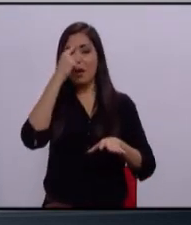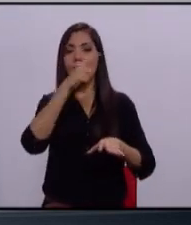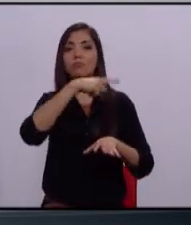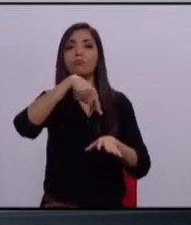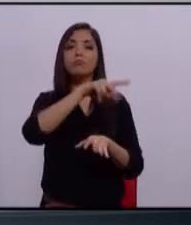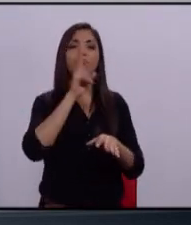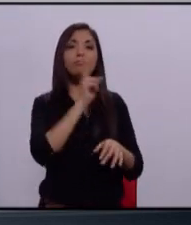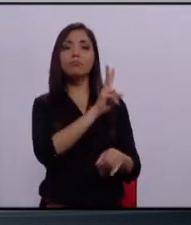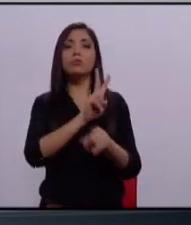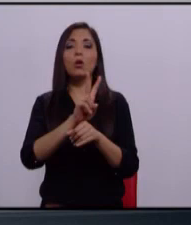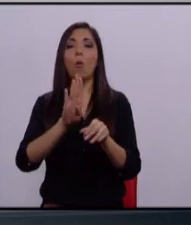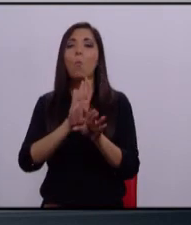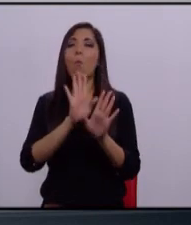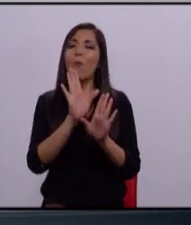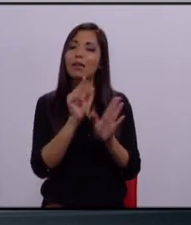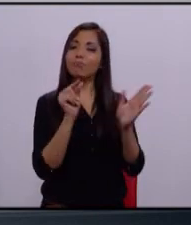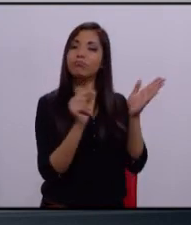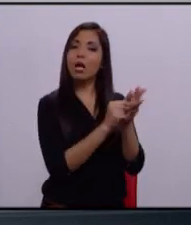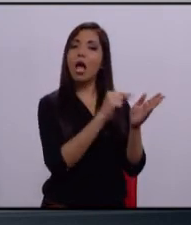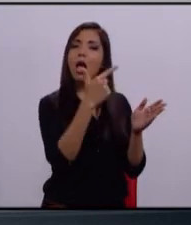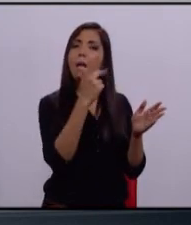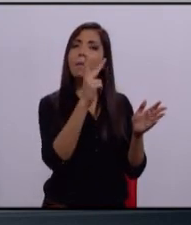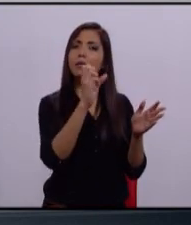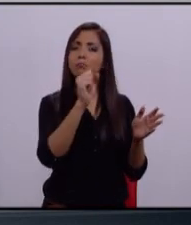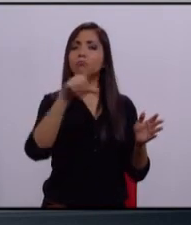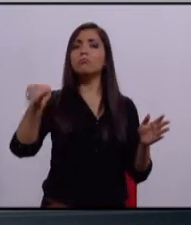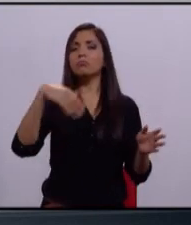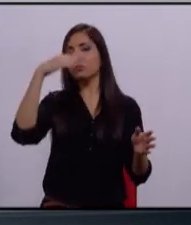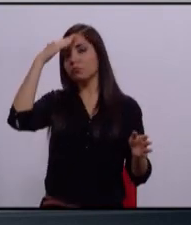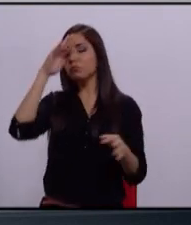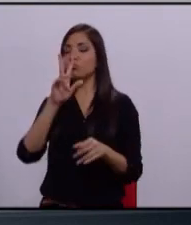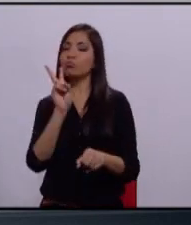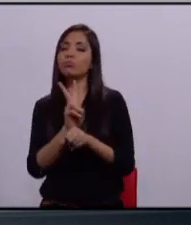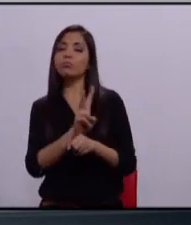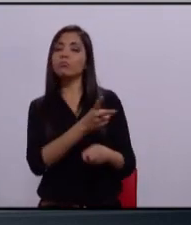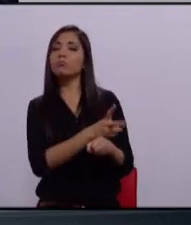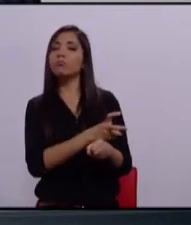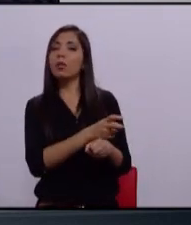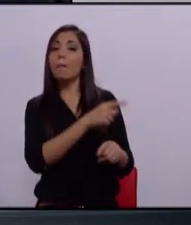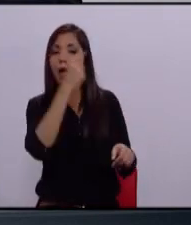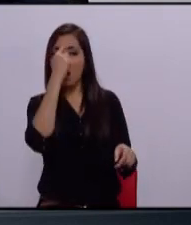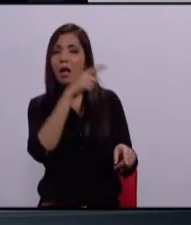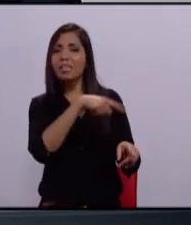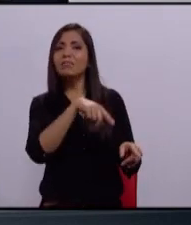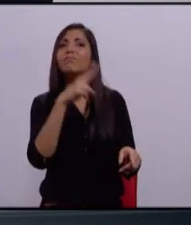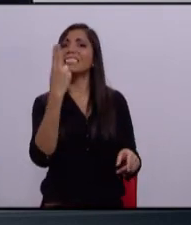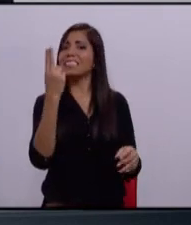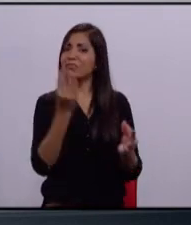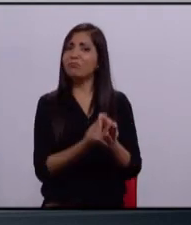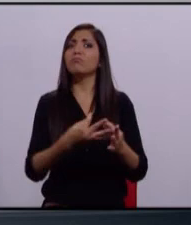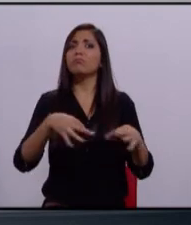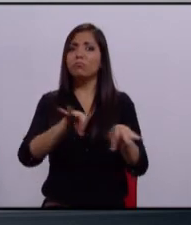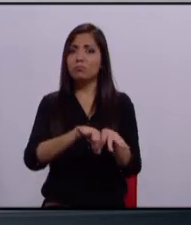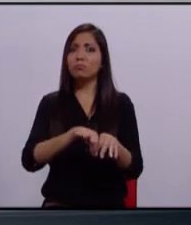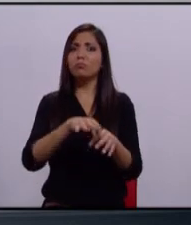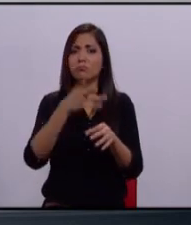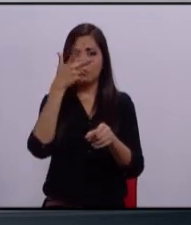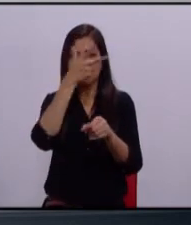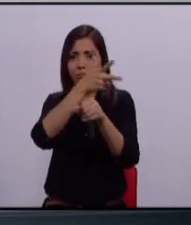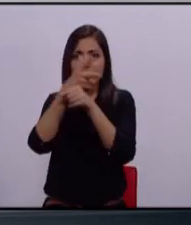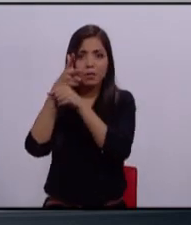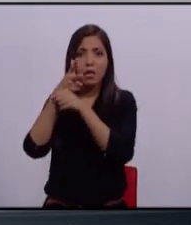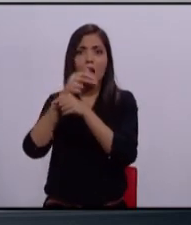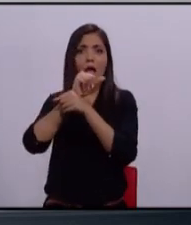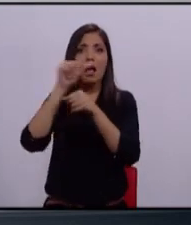y ponerles un GPS para saber dónde están los policías, qué están haciendo. Es importante las cámaras de videoagrabación en las